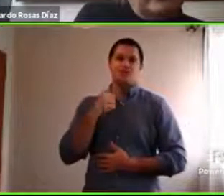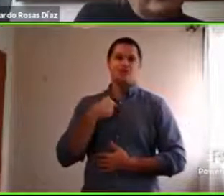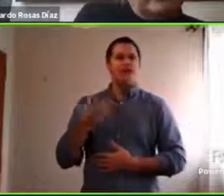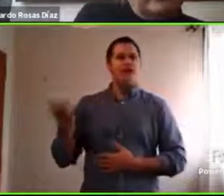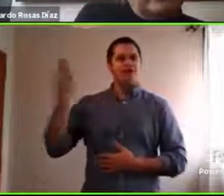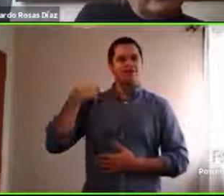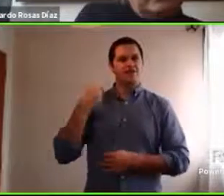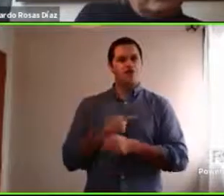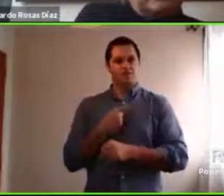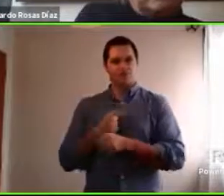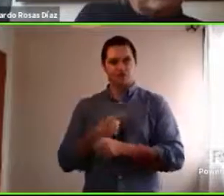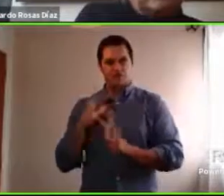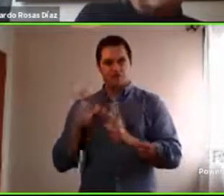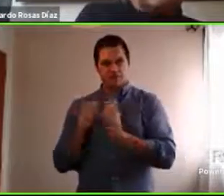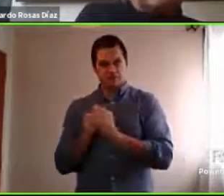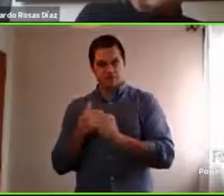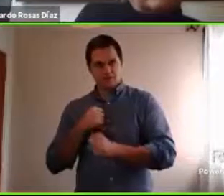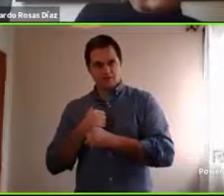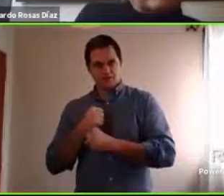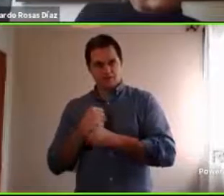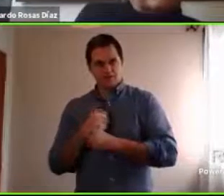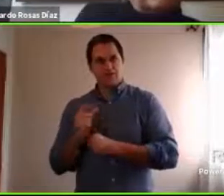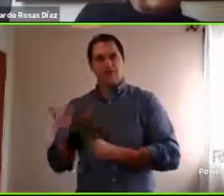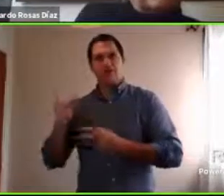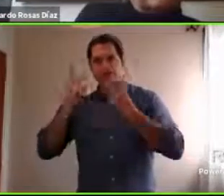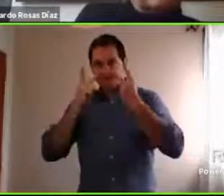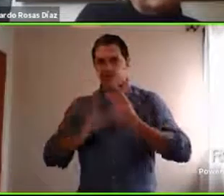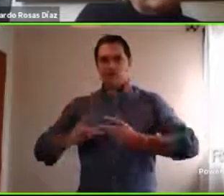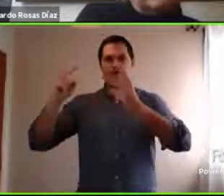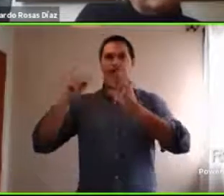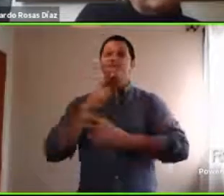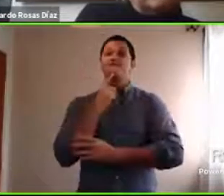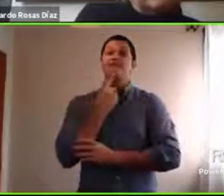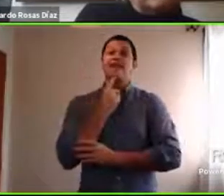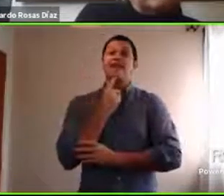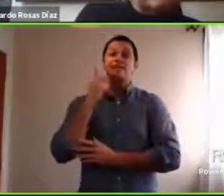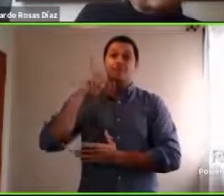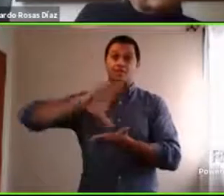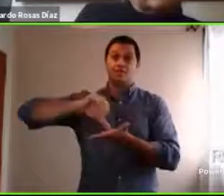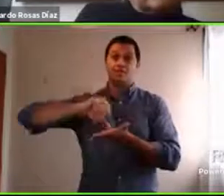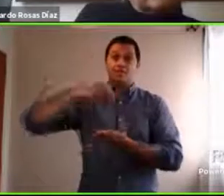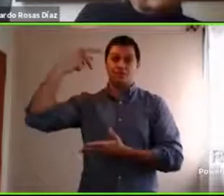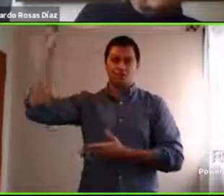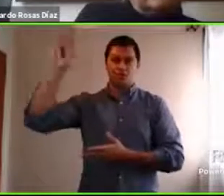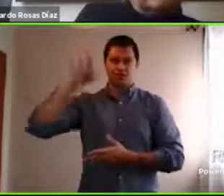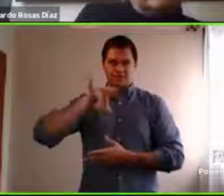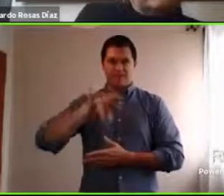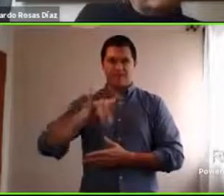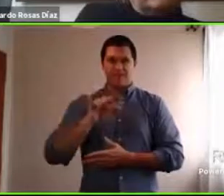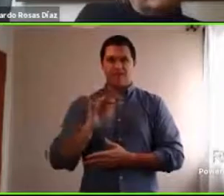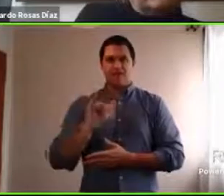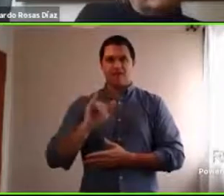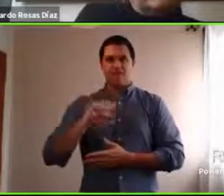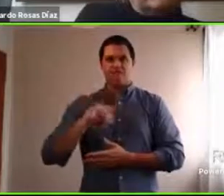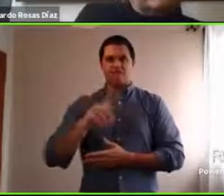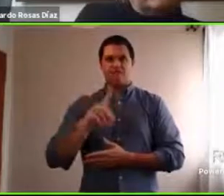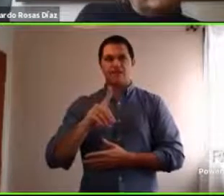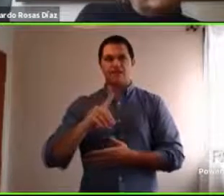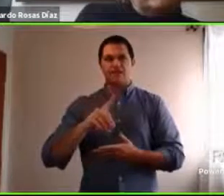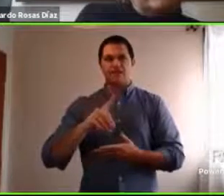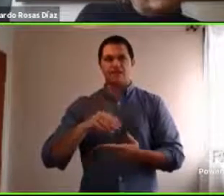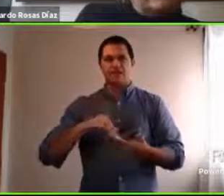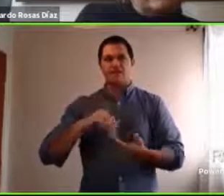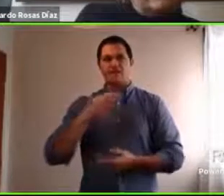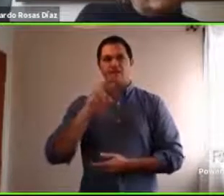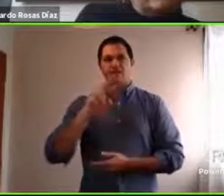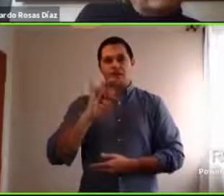una colega que había tenido la posibilidad de viajar a Finlandia y vieron que Finlandia es como el representante de la educación por excelencia por lo menos